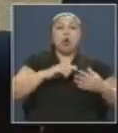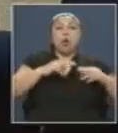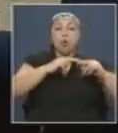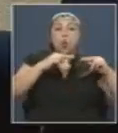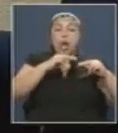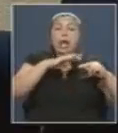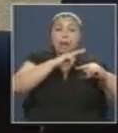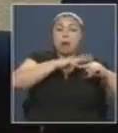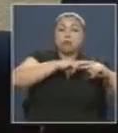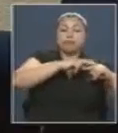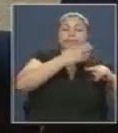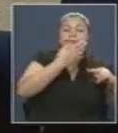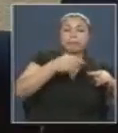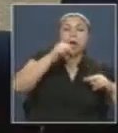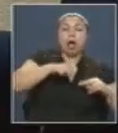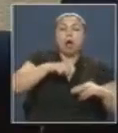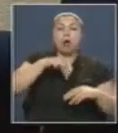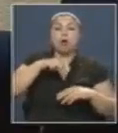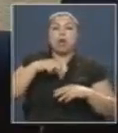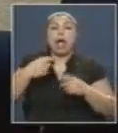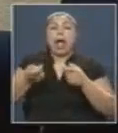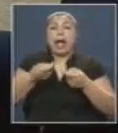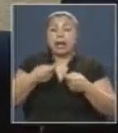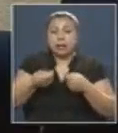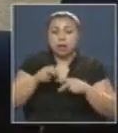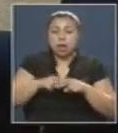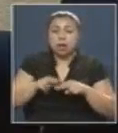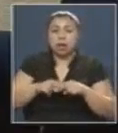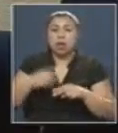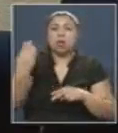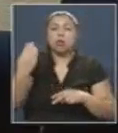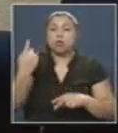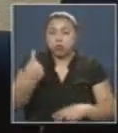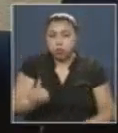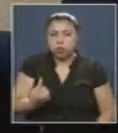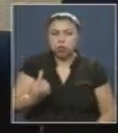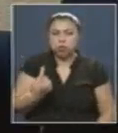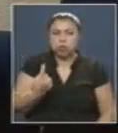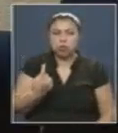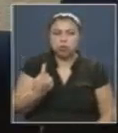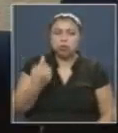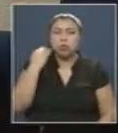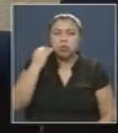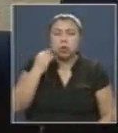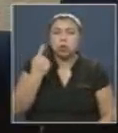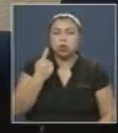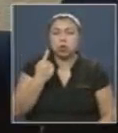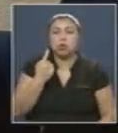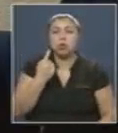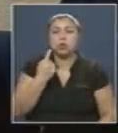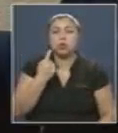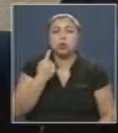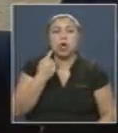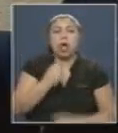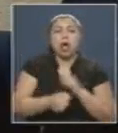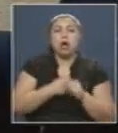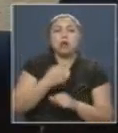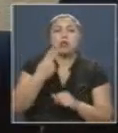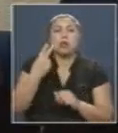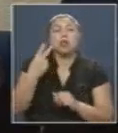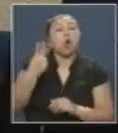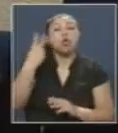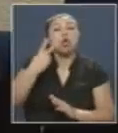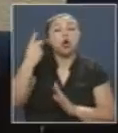Hoy día, en este minuto, gestionando también la atención de un menor de dos meses de vida, que también está esperando un espacio